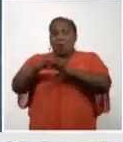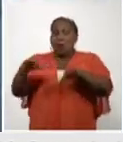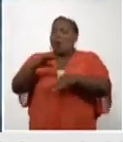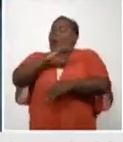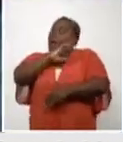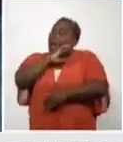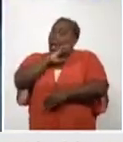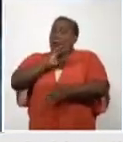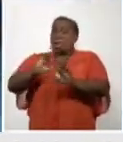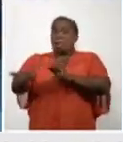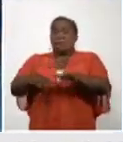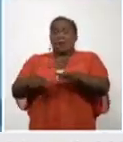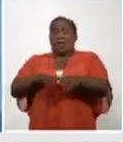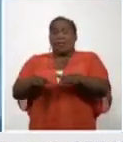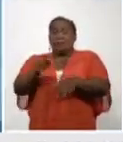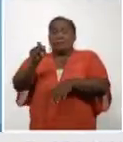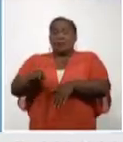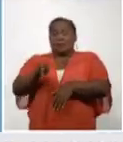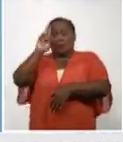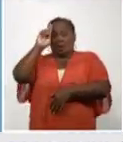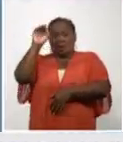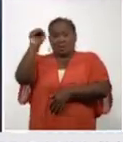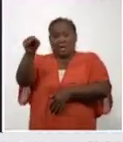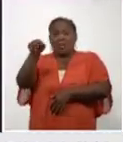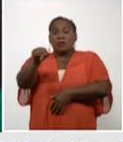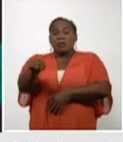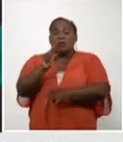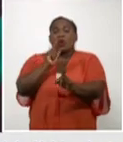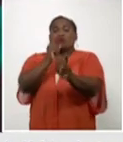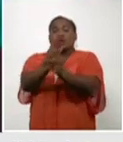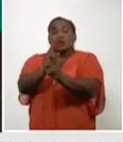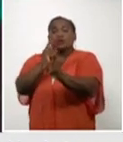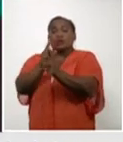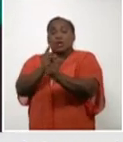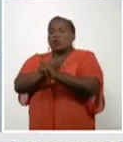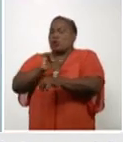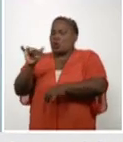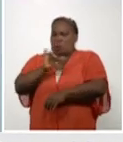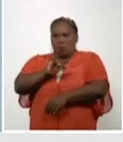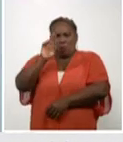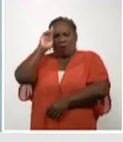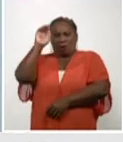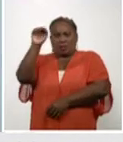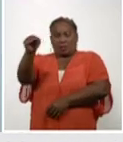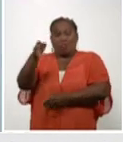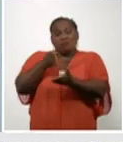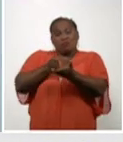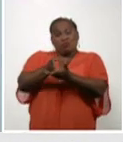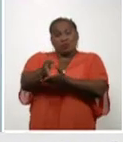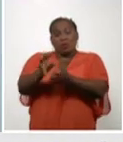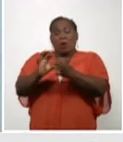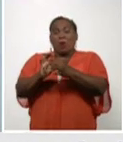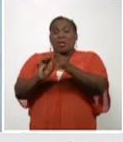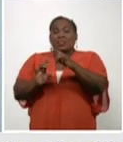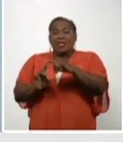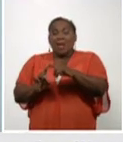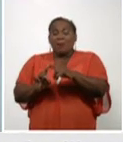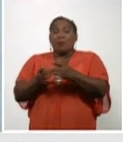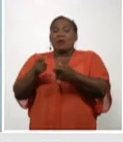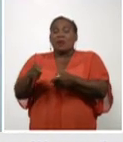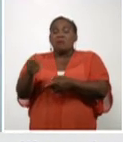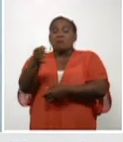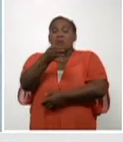394 camas para contactos de casos positivos. Siguen siendo Guantánamo, El Salvador, Baracoa y Manuel Támez los